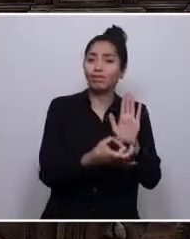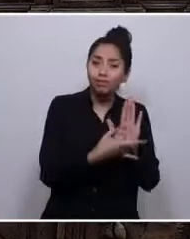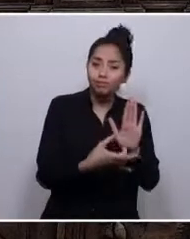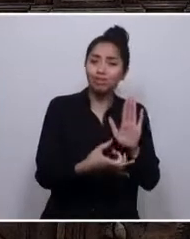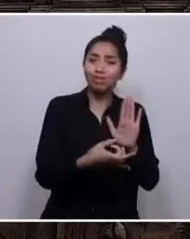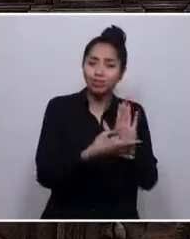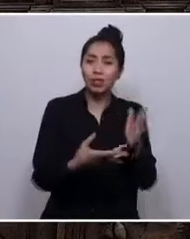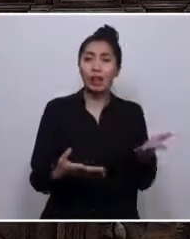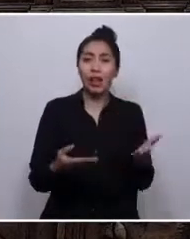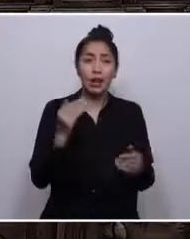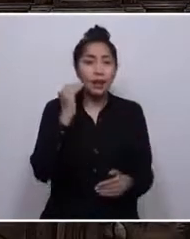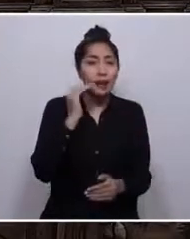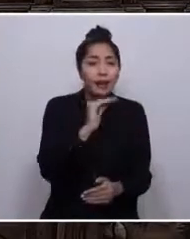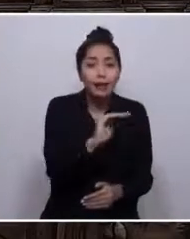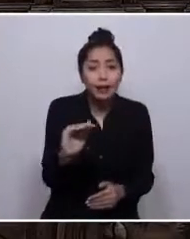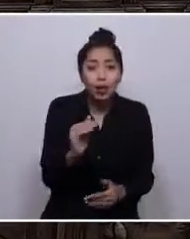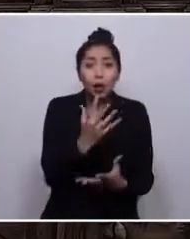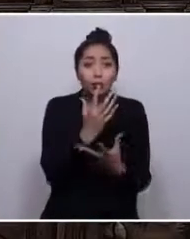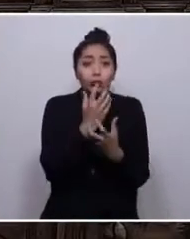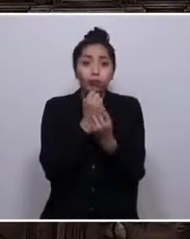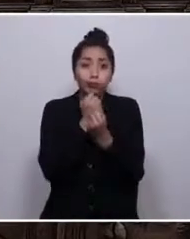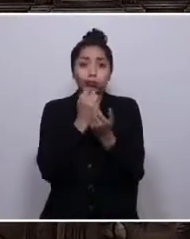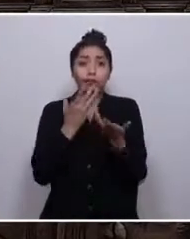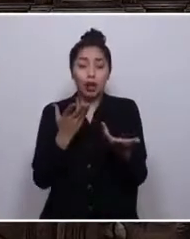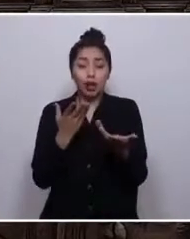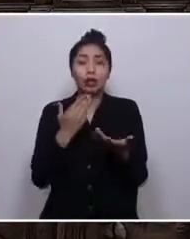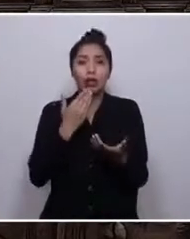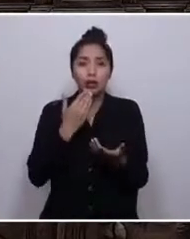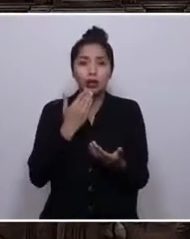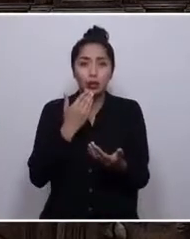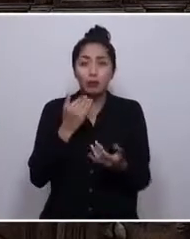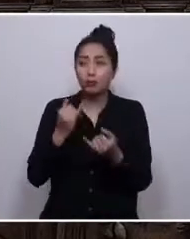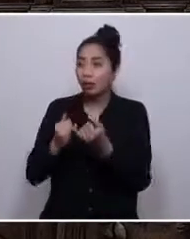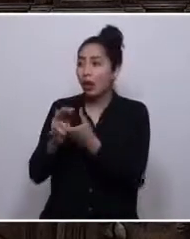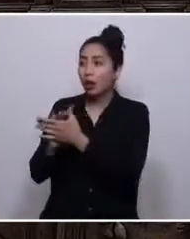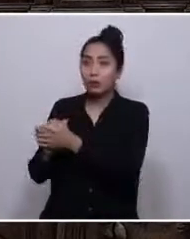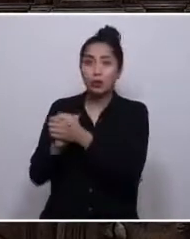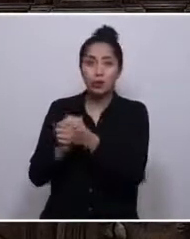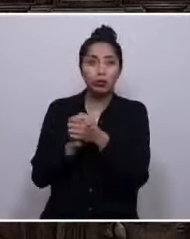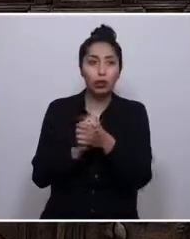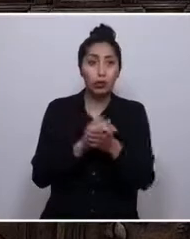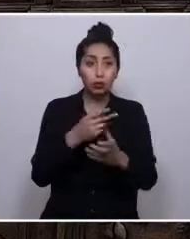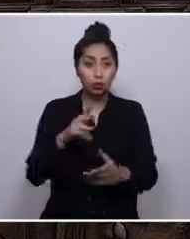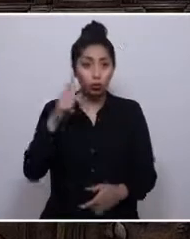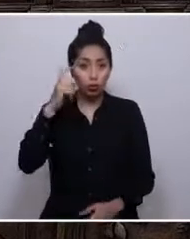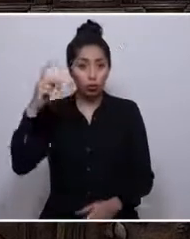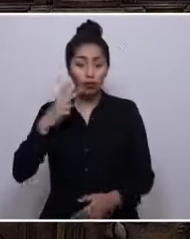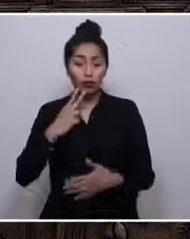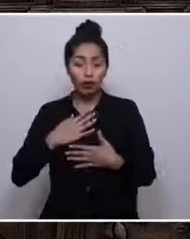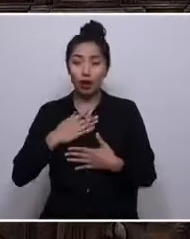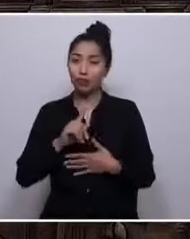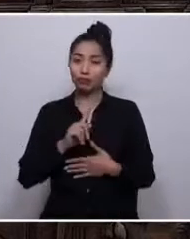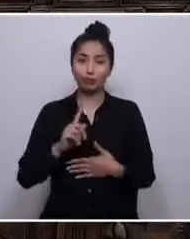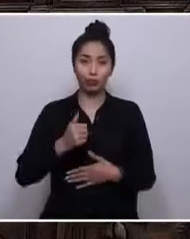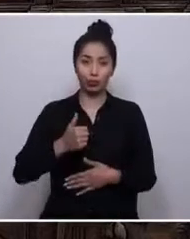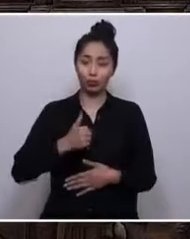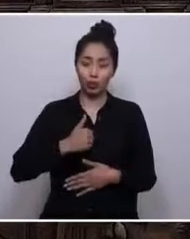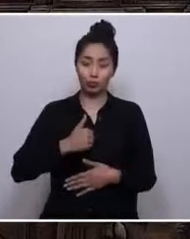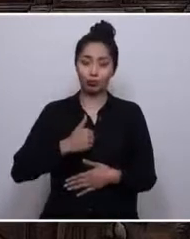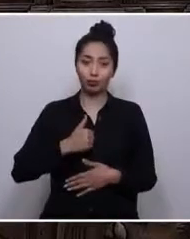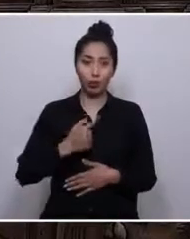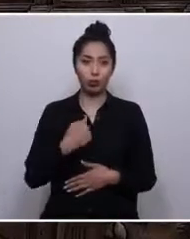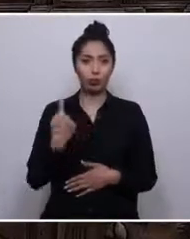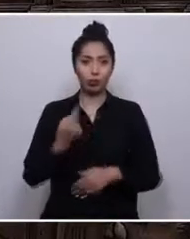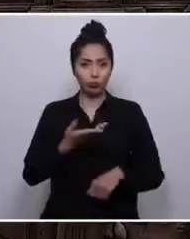niñas y niños relegados, de amigas y amigos que no concretaron sus sueños de vida. Nuestra protesta y demanda es